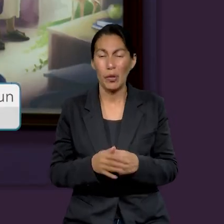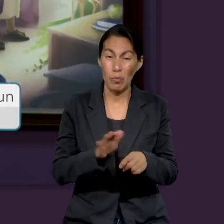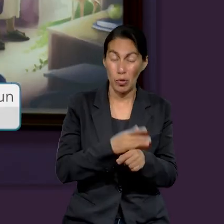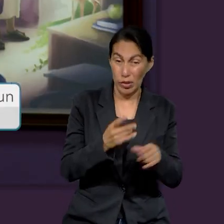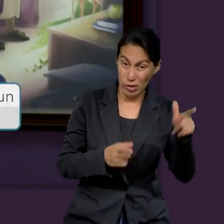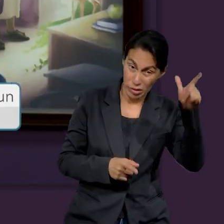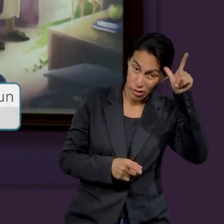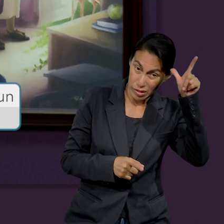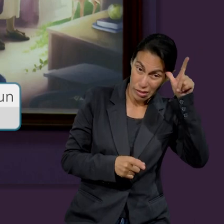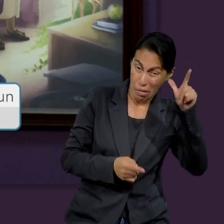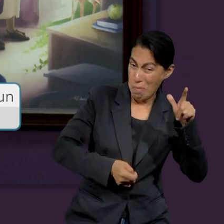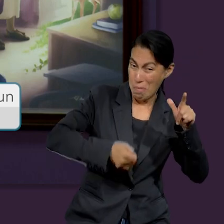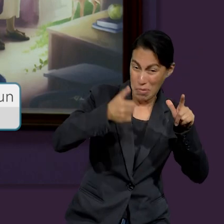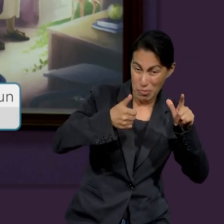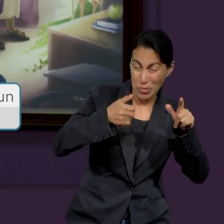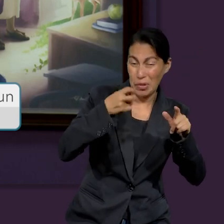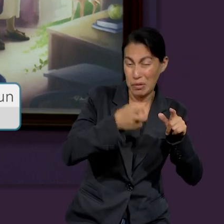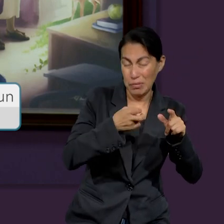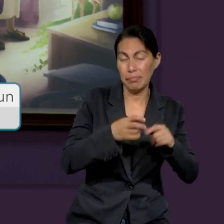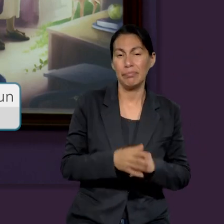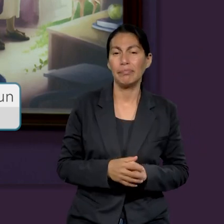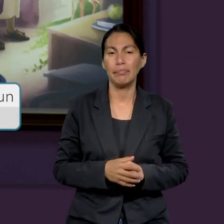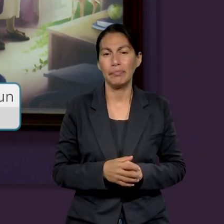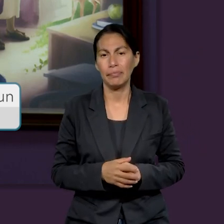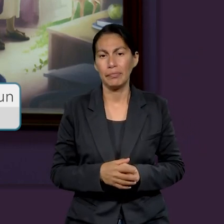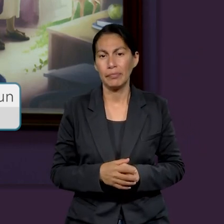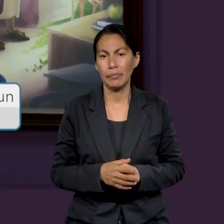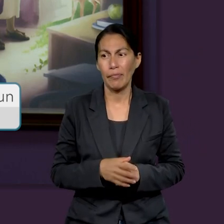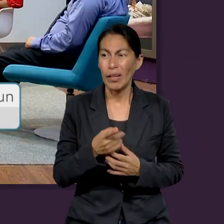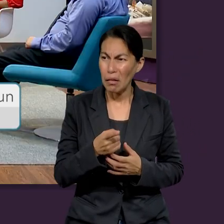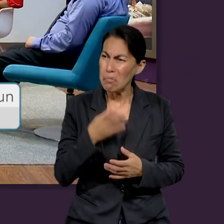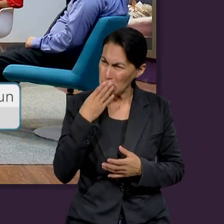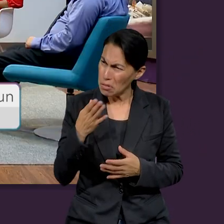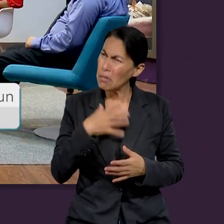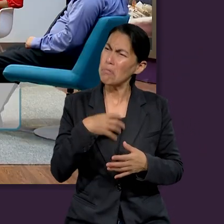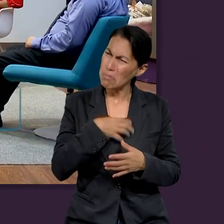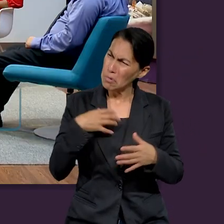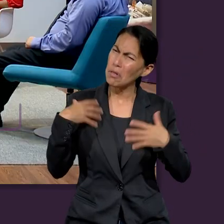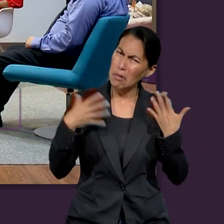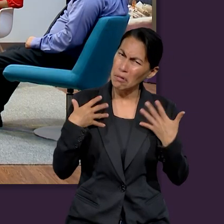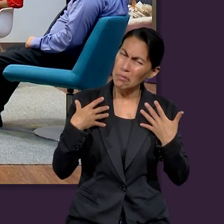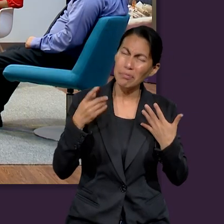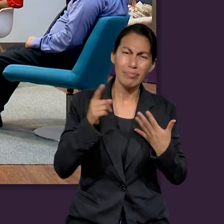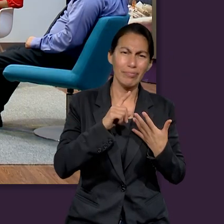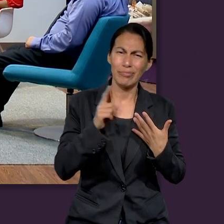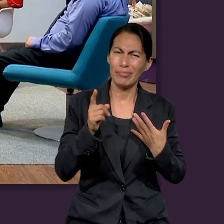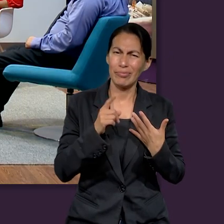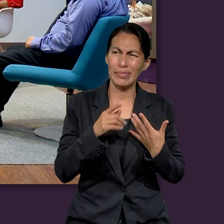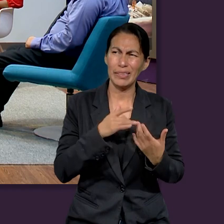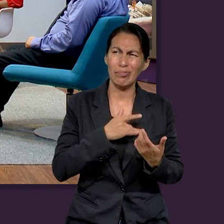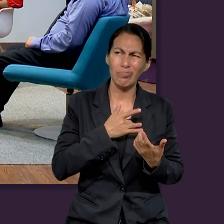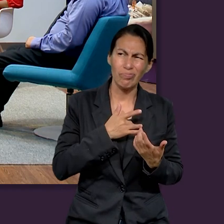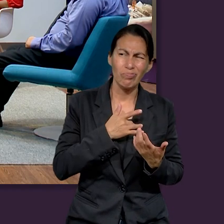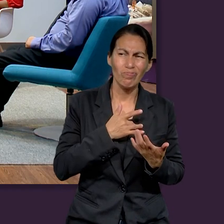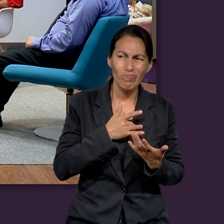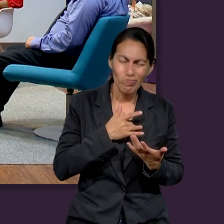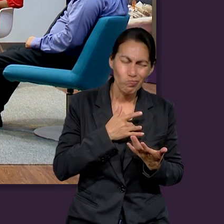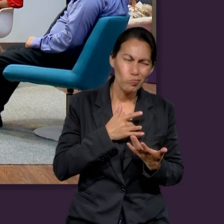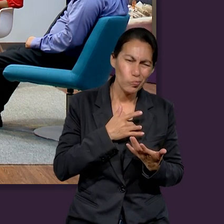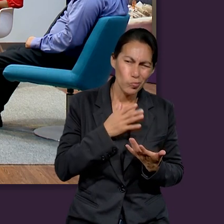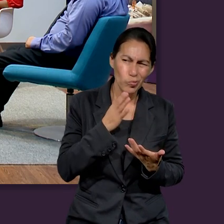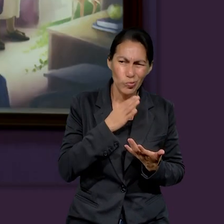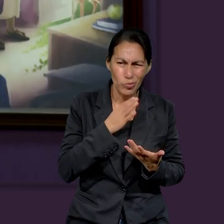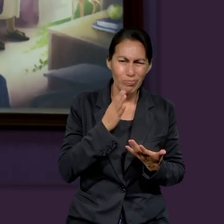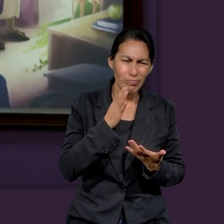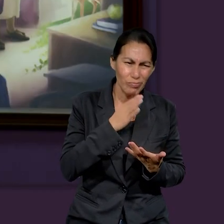que fue básicamente el precursor de este pecado, fue que hubo un descontento. O sea, significa